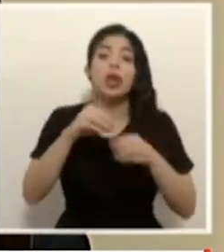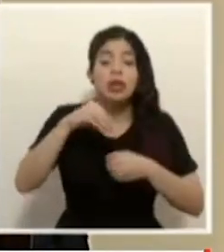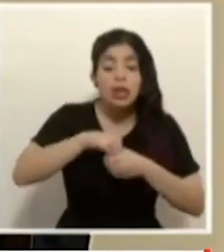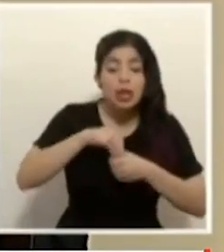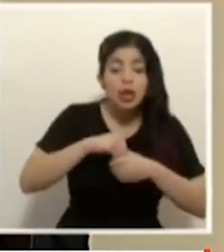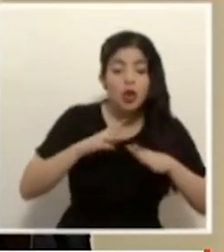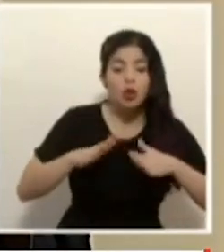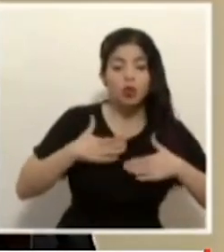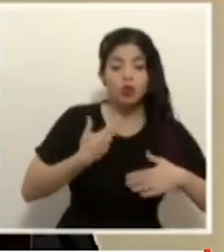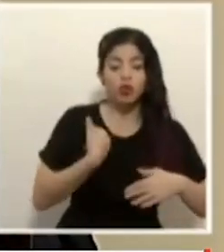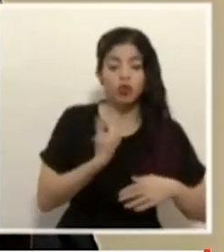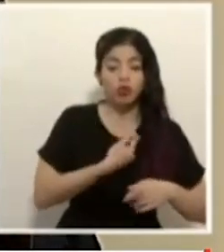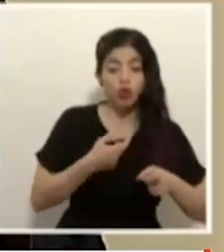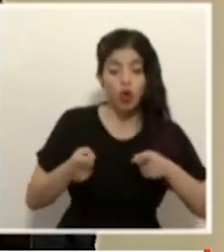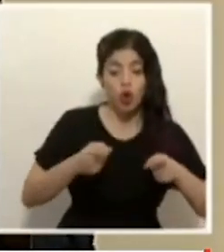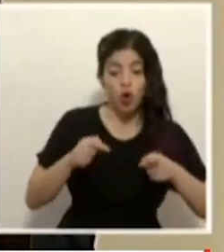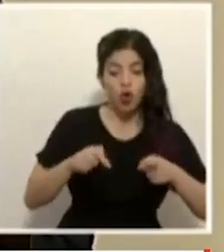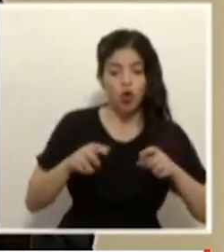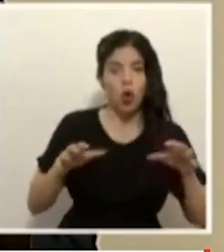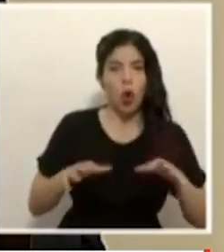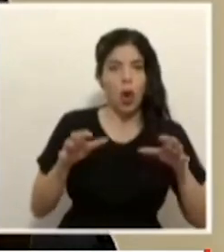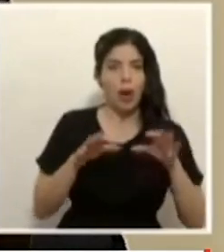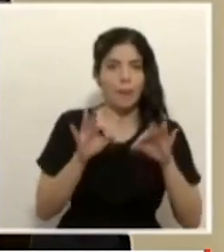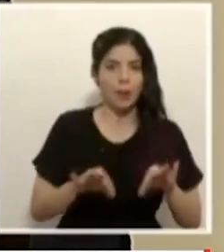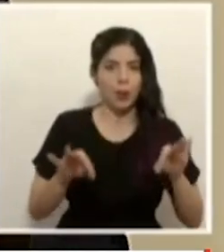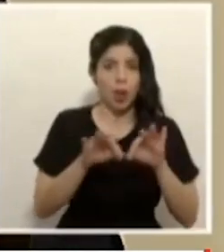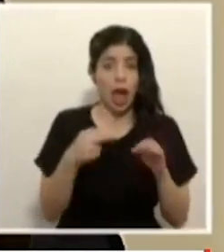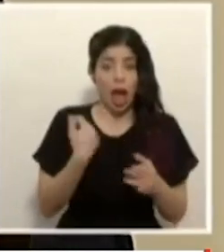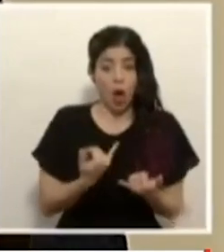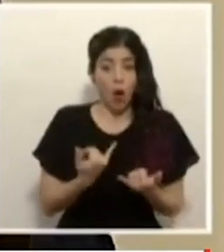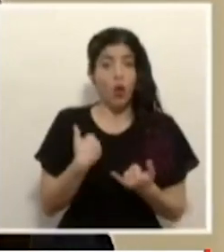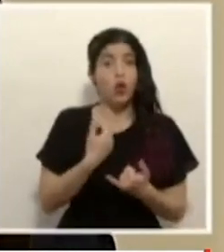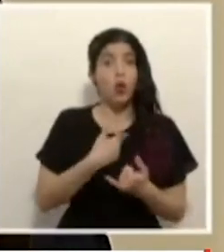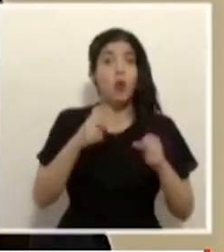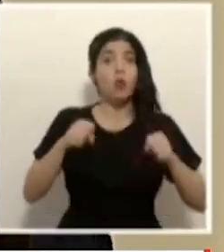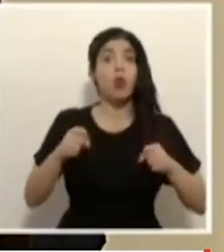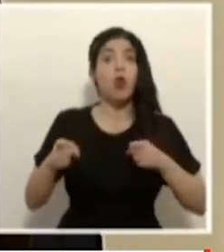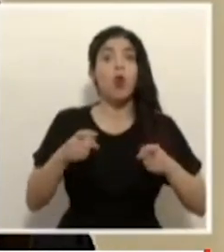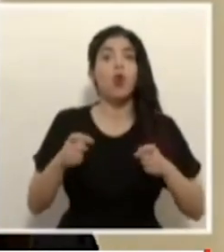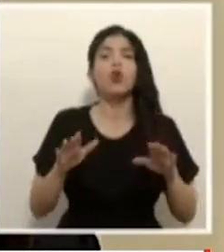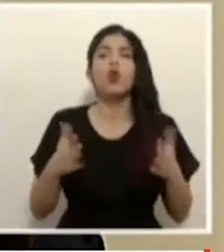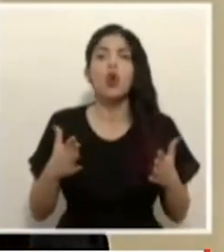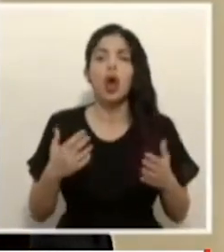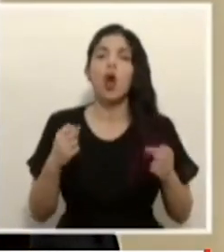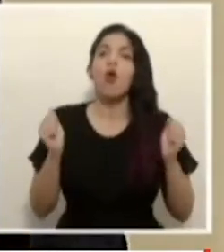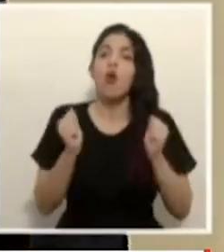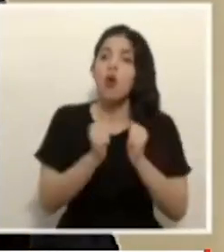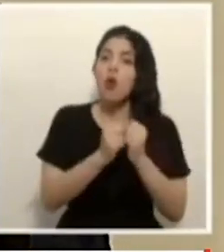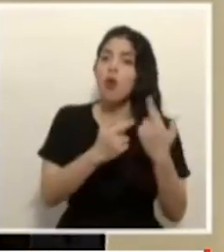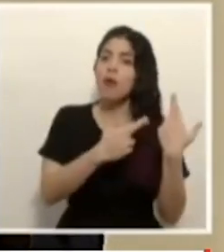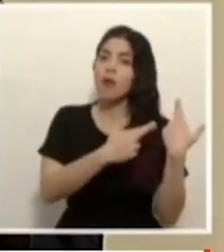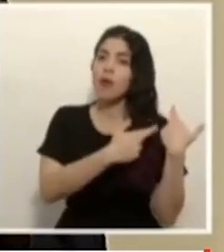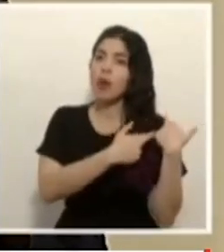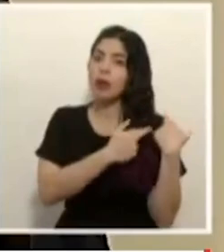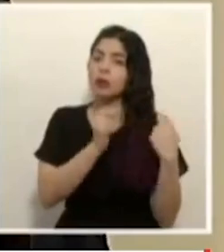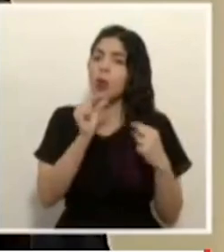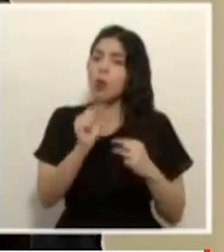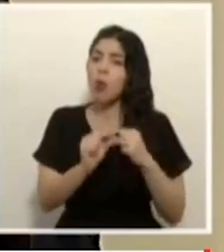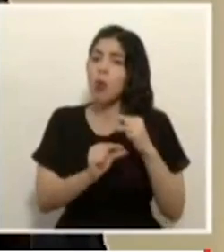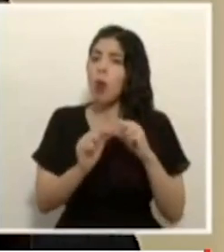nuestro control y lo que está dentro de nuestro control en estos momentos es una apertura muy responsable y muy gradual